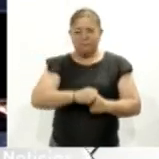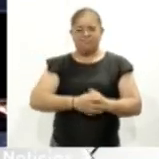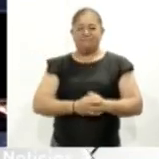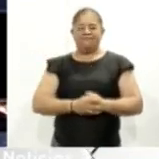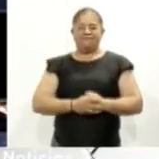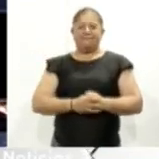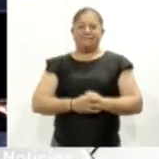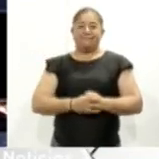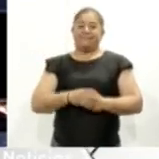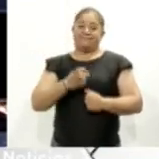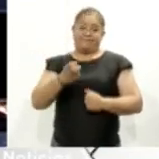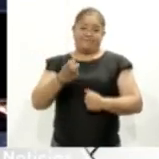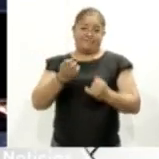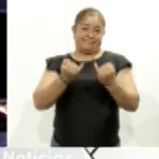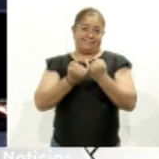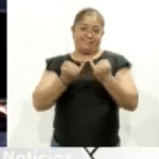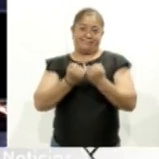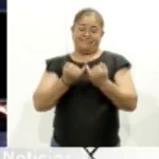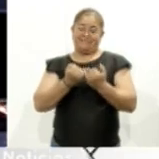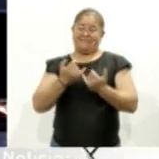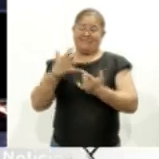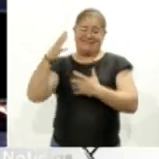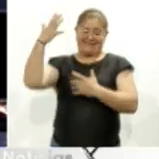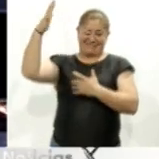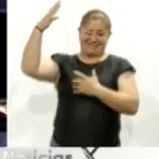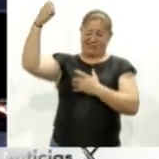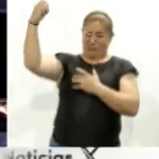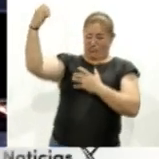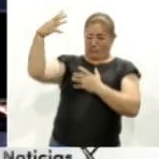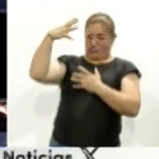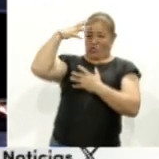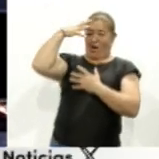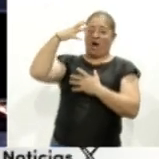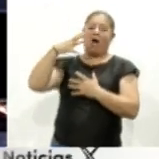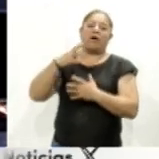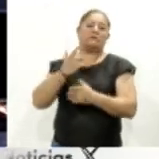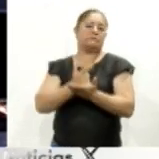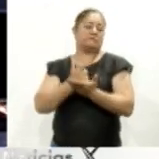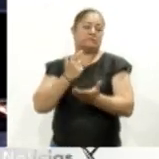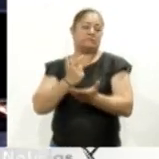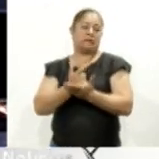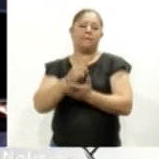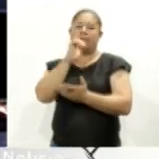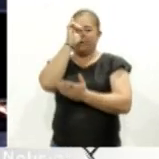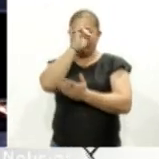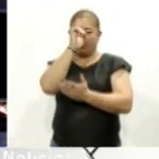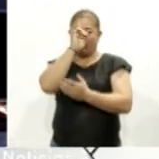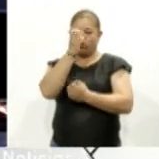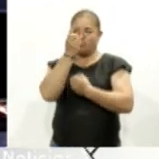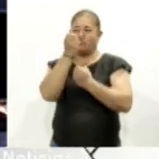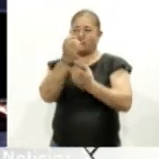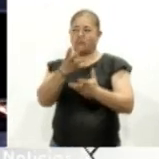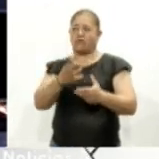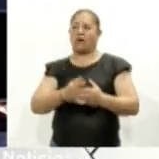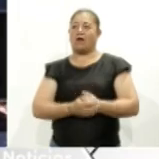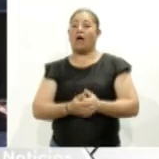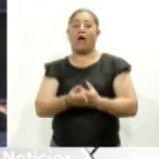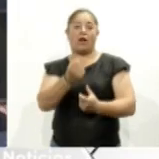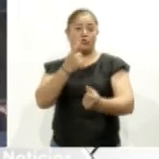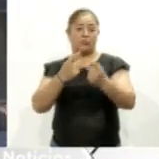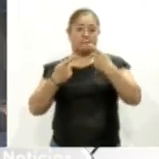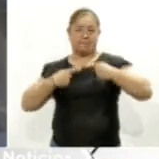aumento de las temperaturas también ha aumentado la radiación solar. Y aquí le presentamos algunas recomendaciones emitidas por especialistas.